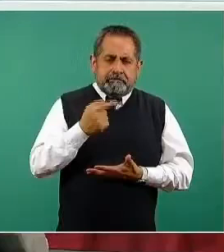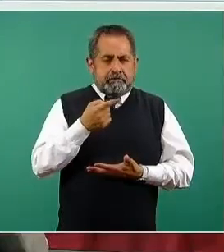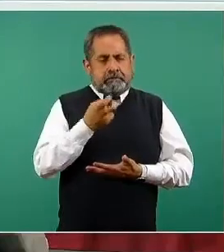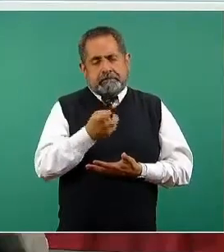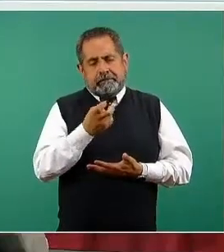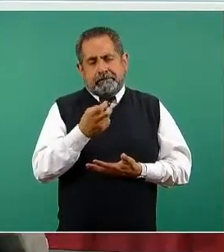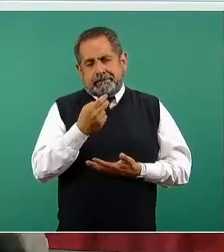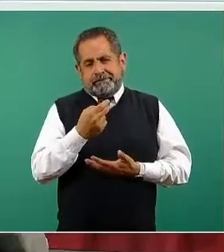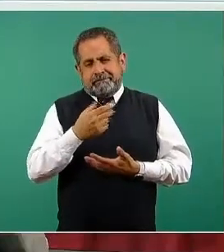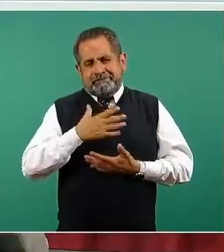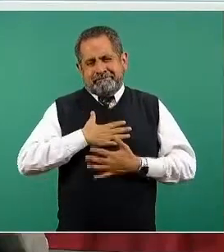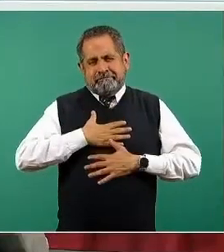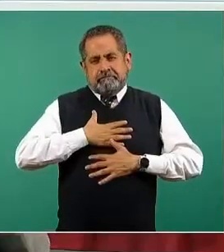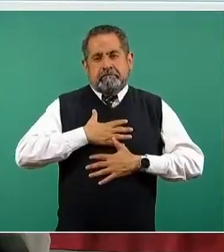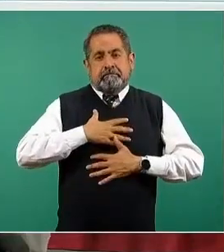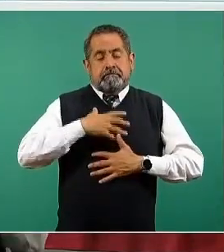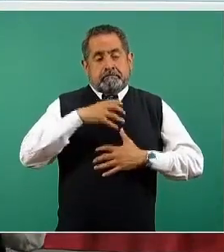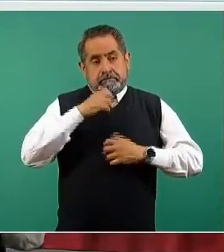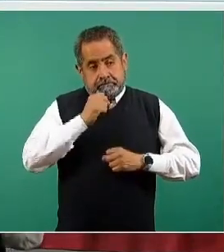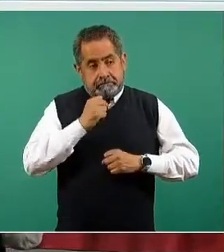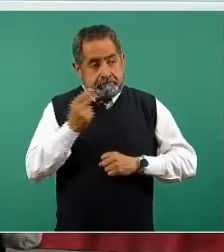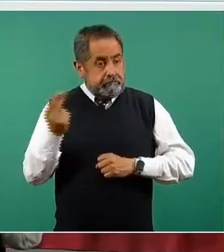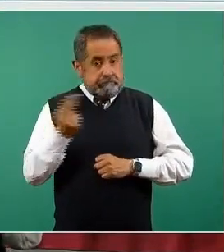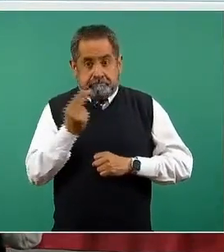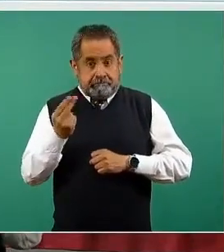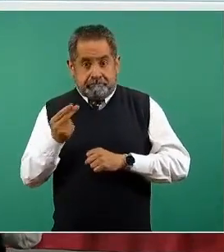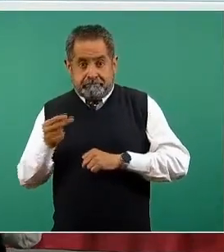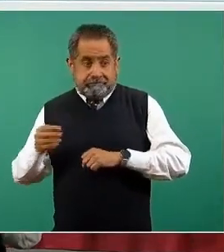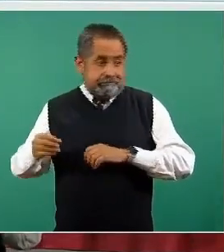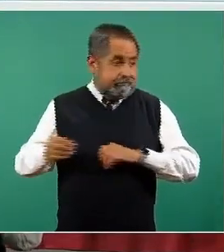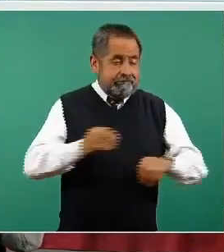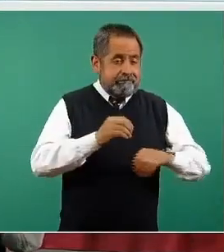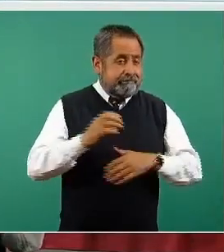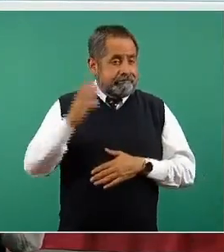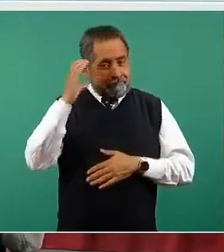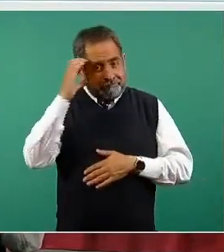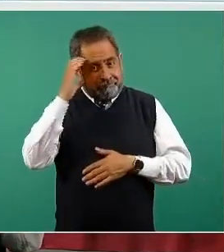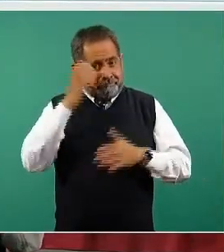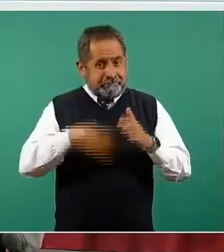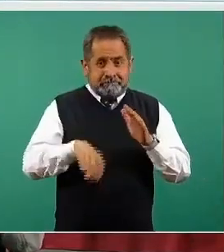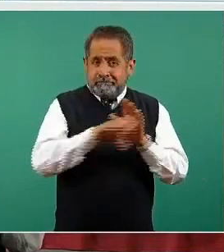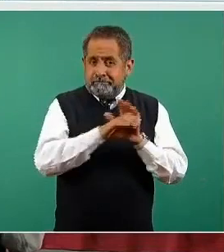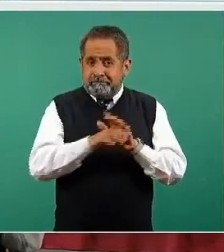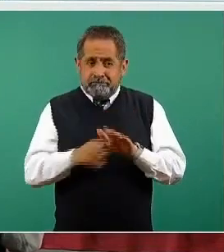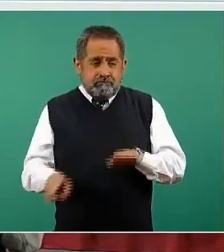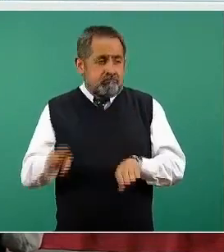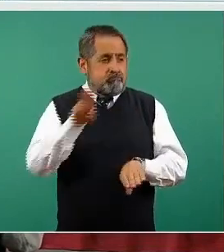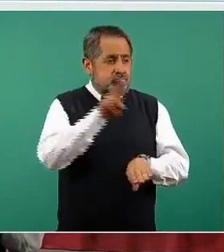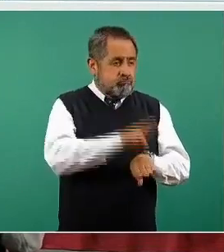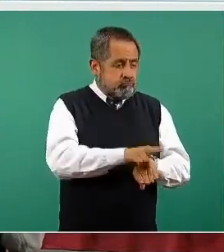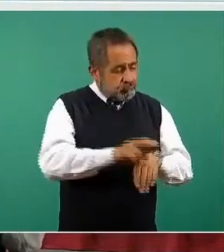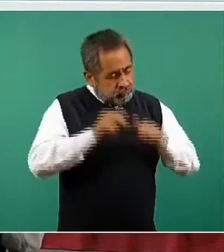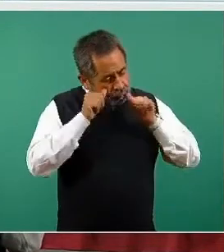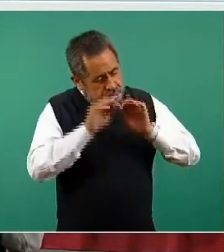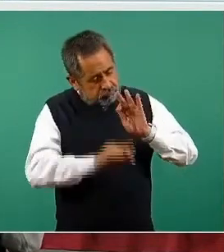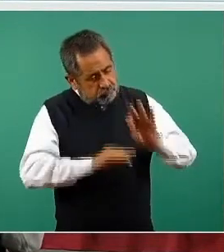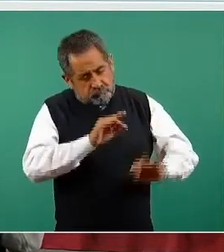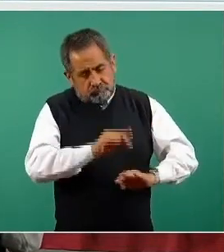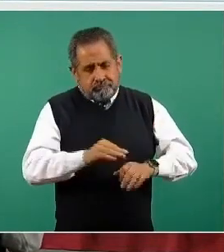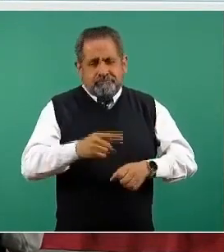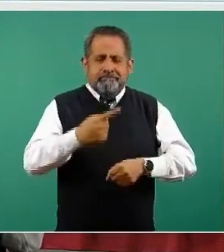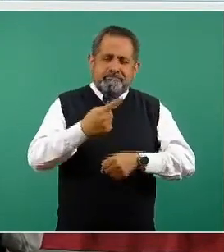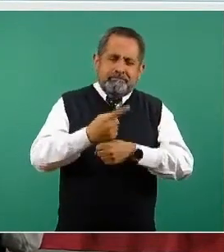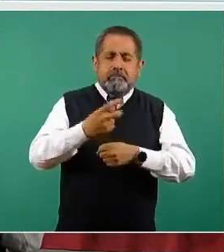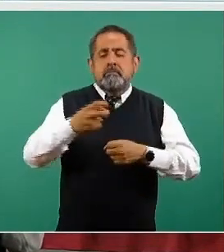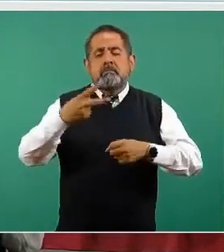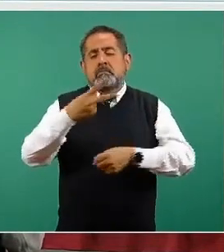IRAJ y que por lo tanto requiere de una cama de hospitalización en un segundo o en un tercer nivel. Normalmente decimos